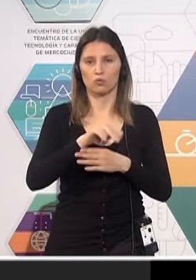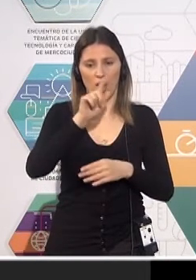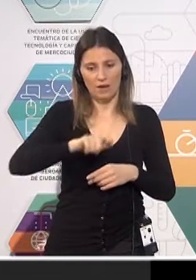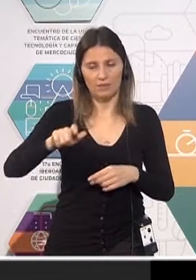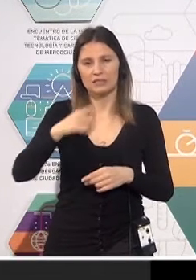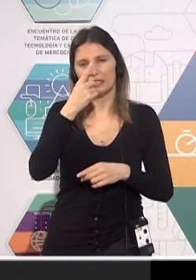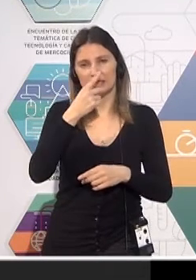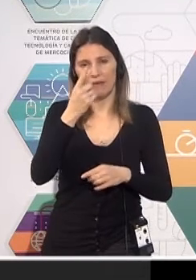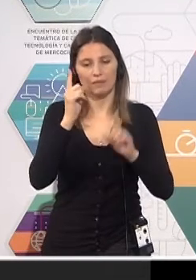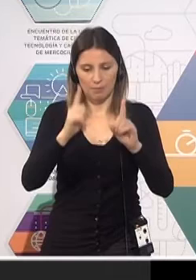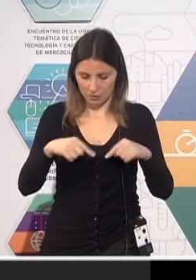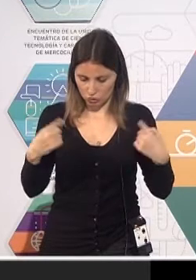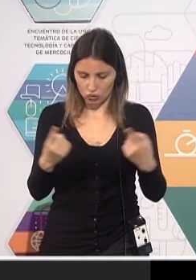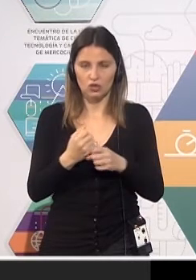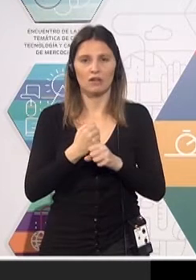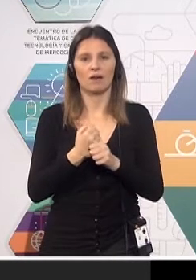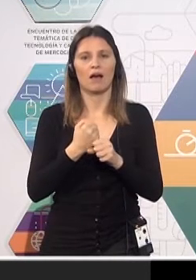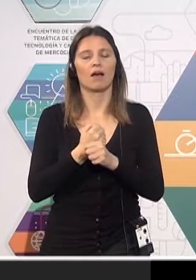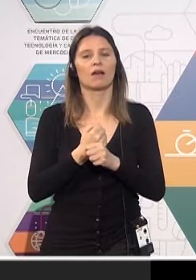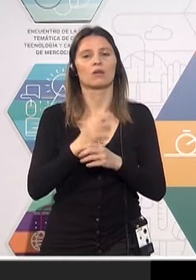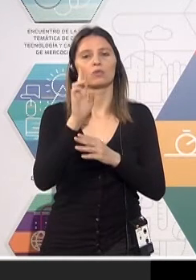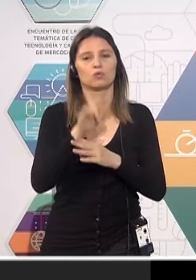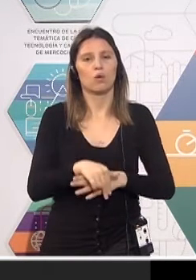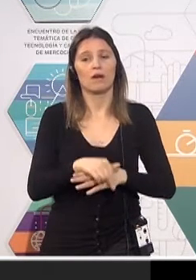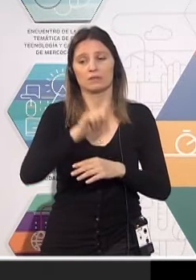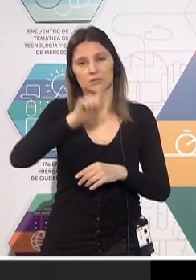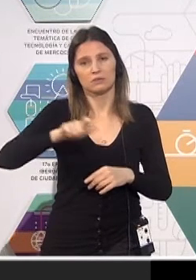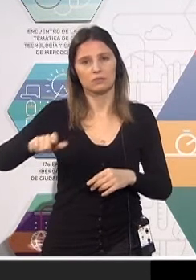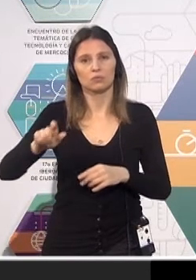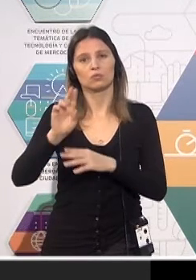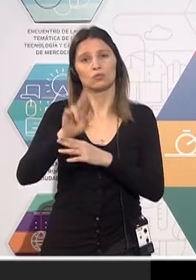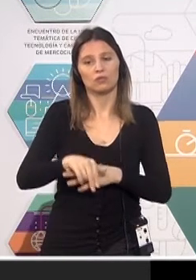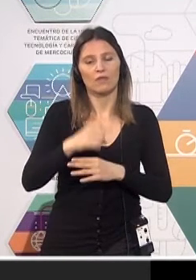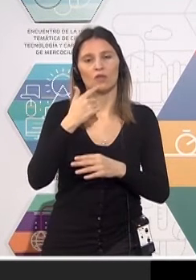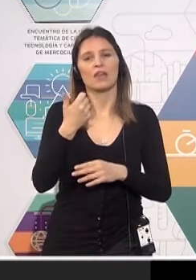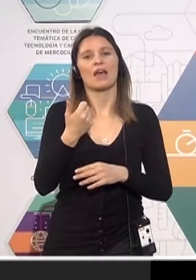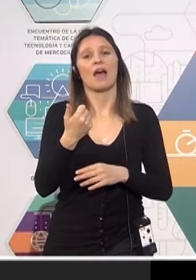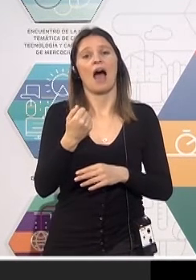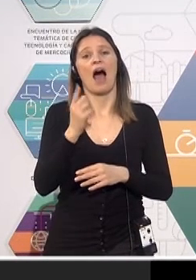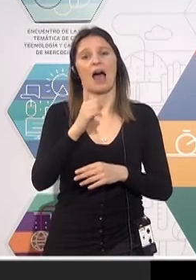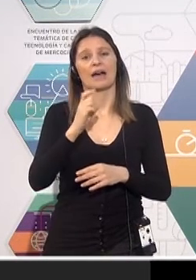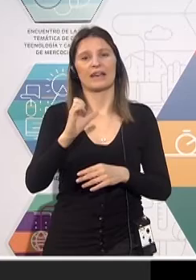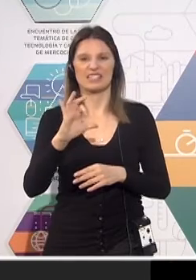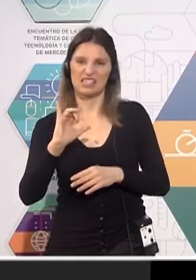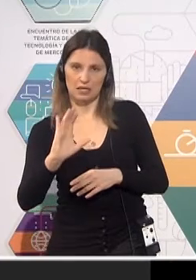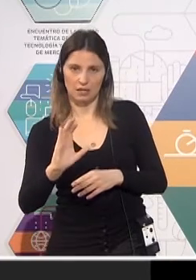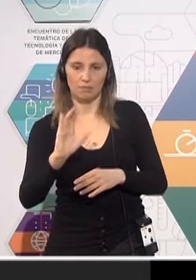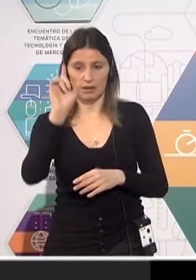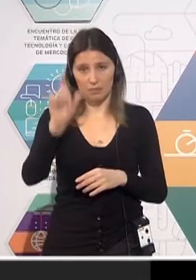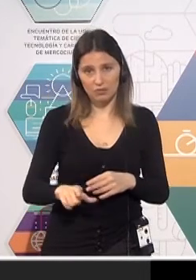hacer es, estamos trabajando en que es un registro de usuarios ciudadano, utilizando la plataforma de AGESIC para que el usuario se tenga que registrar una vez sola.